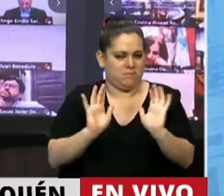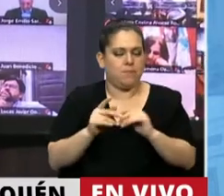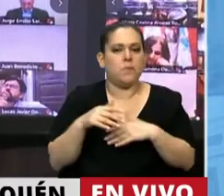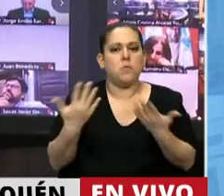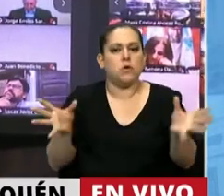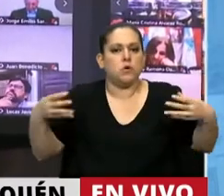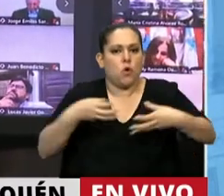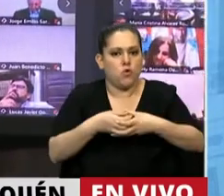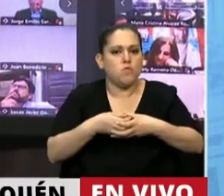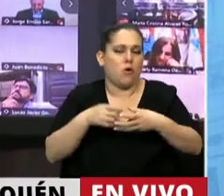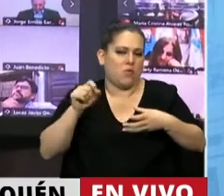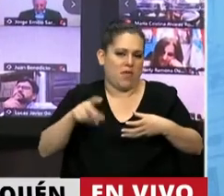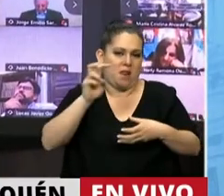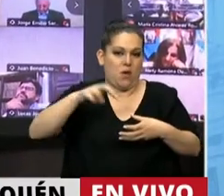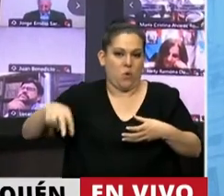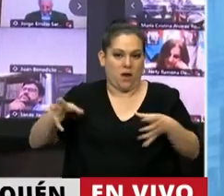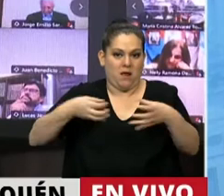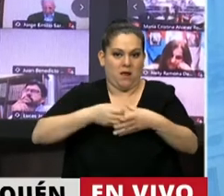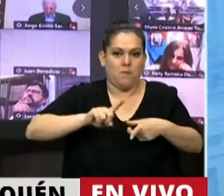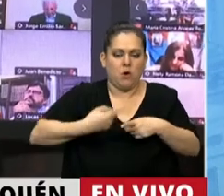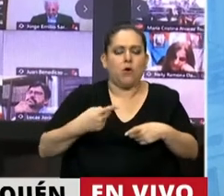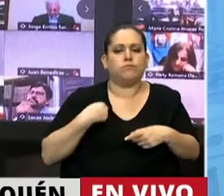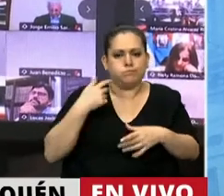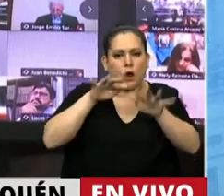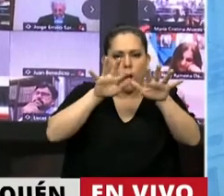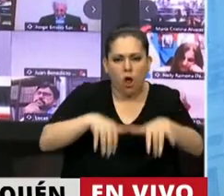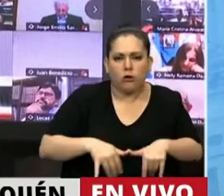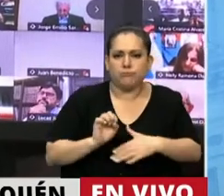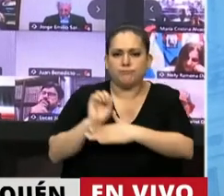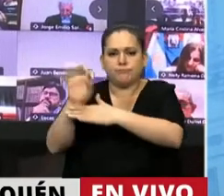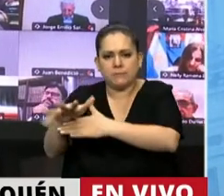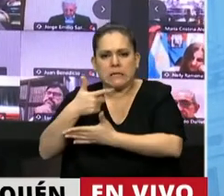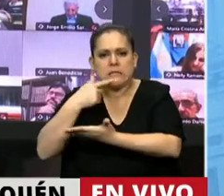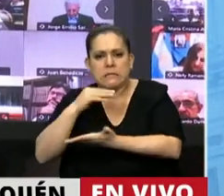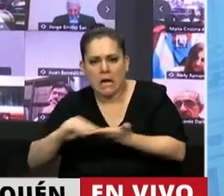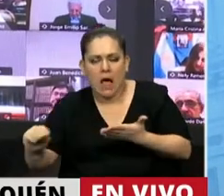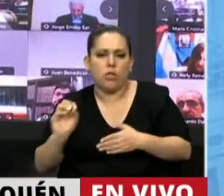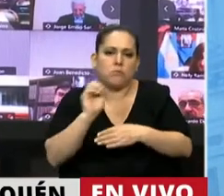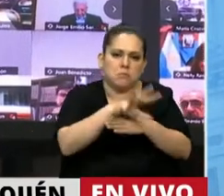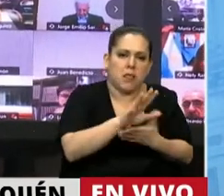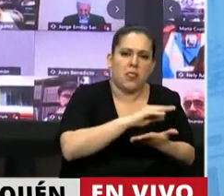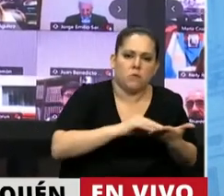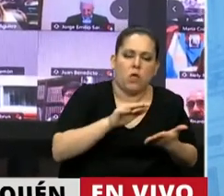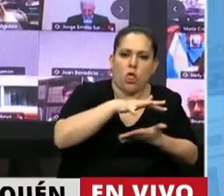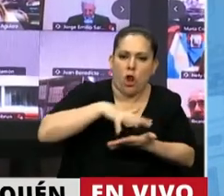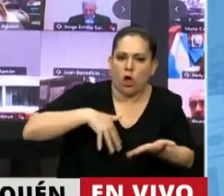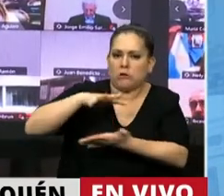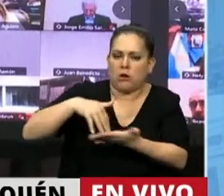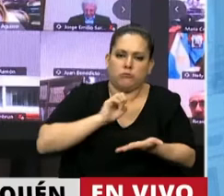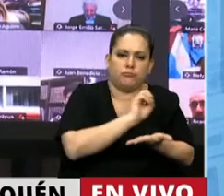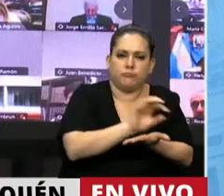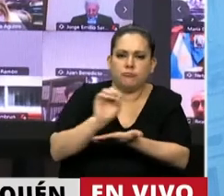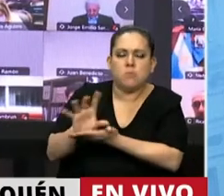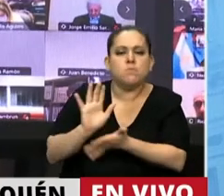Movimiento Popular Neuquino, elevamos notas a los miembros del Senado y a los señores diputados solicitando que se